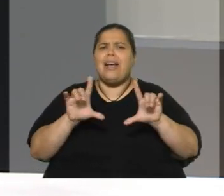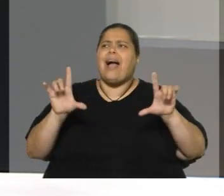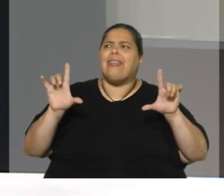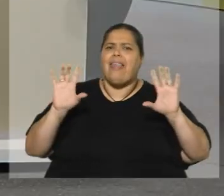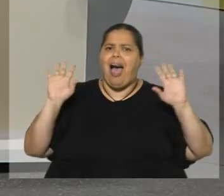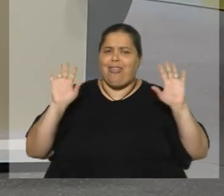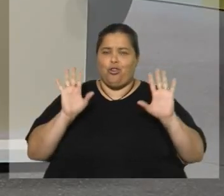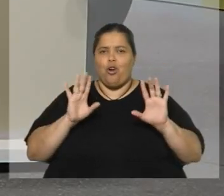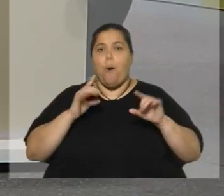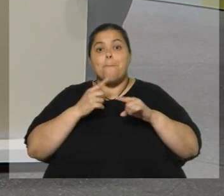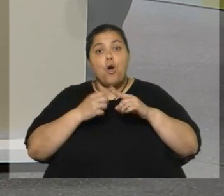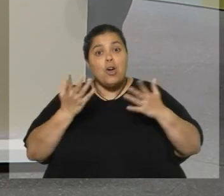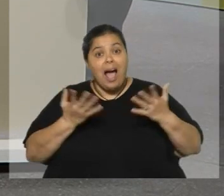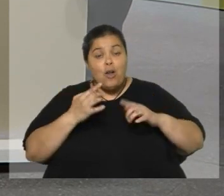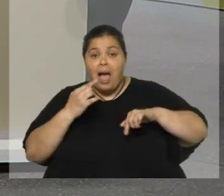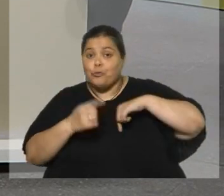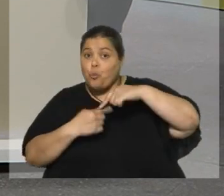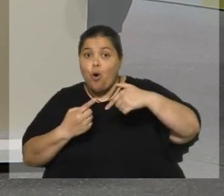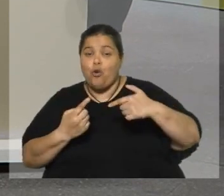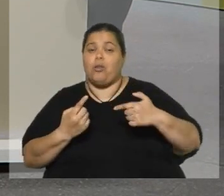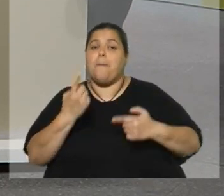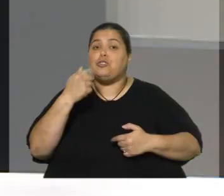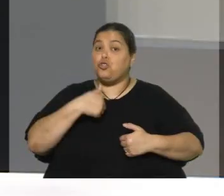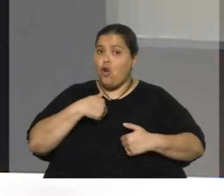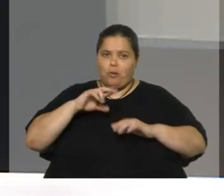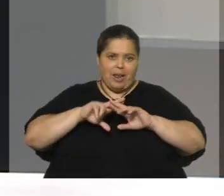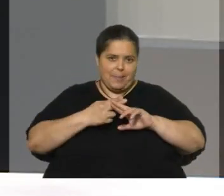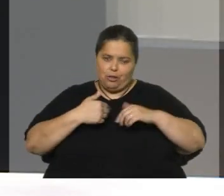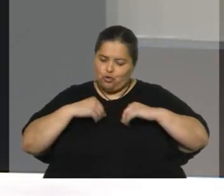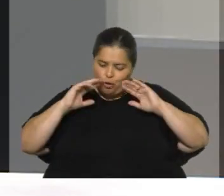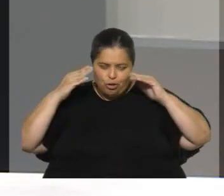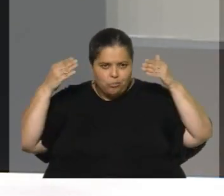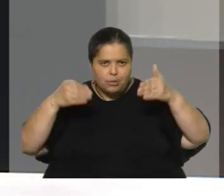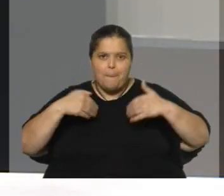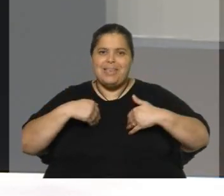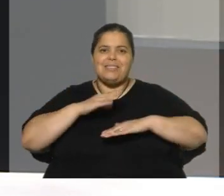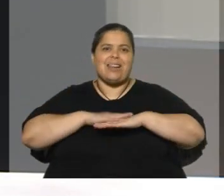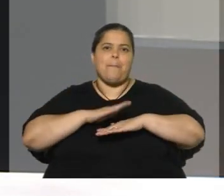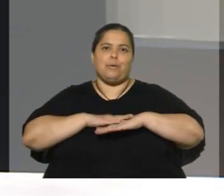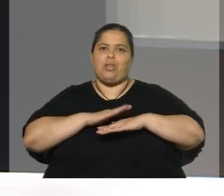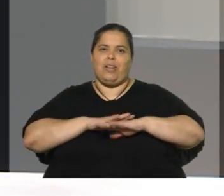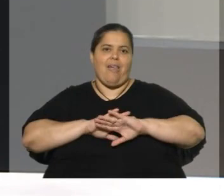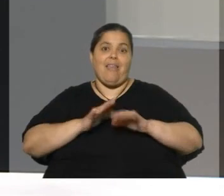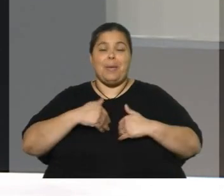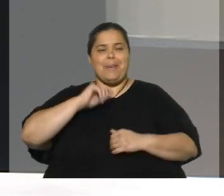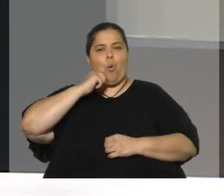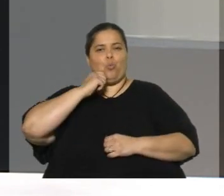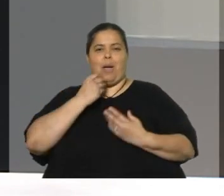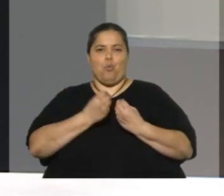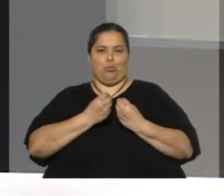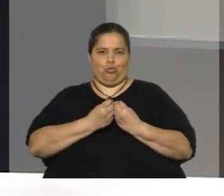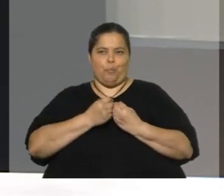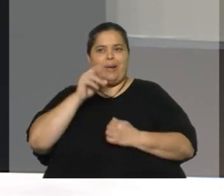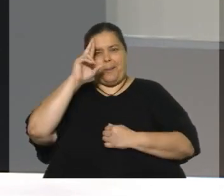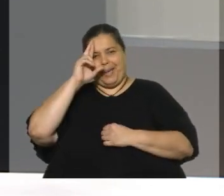por ahora, ¿eh? Repito que estoy compenetrado a pleno con mis responsabilidades, que me gustan mucho, aparte. No es solo por respeto a las instituciones, sino